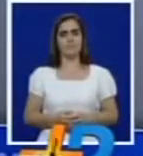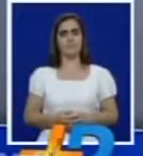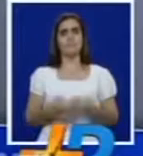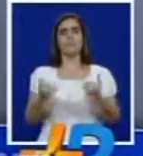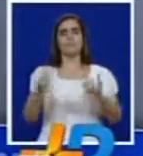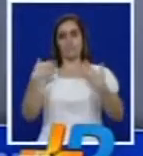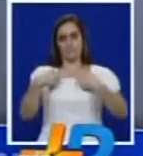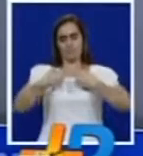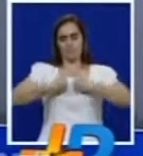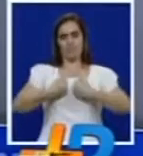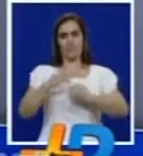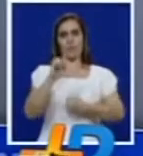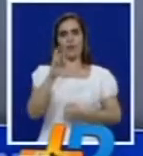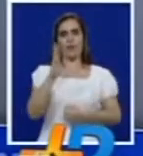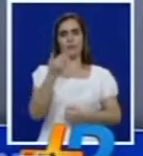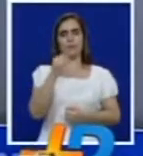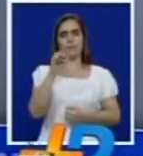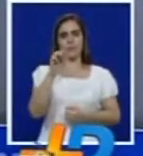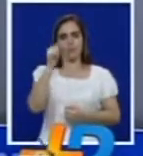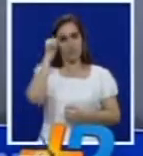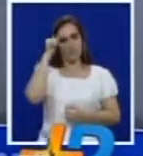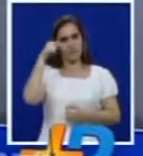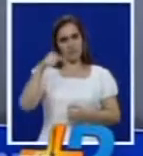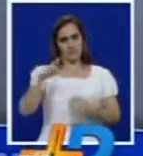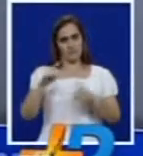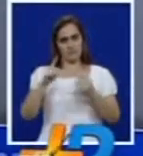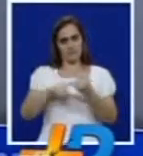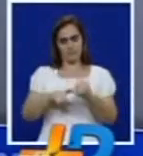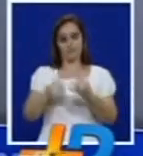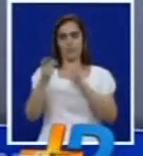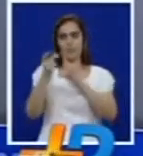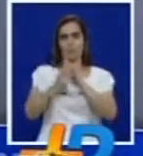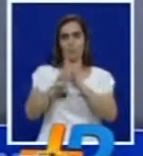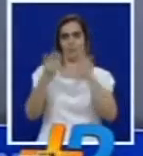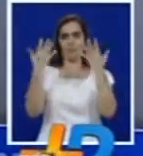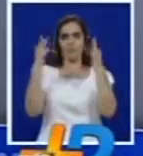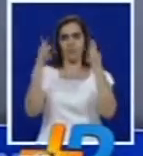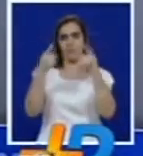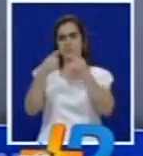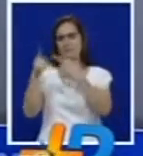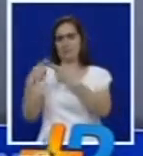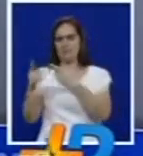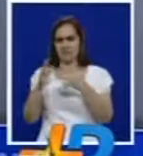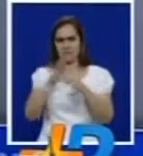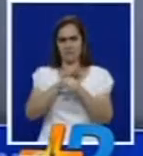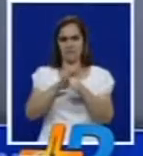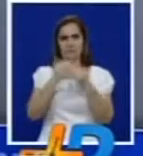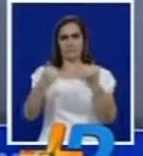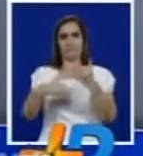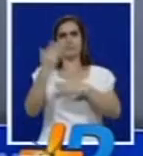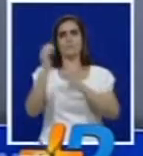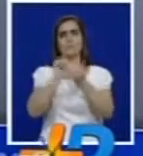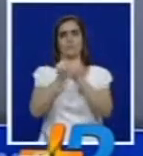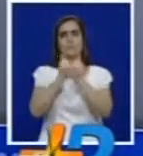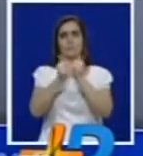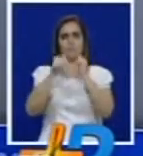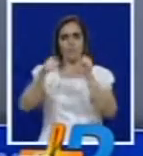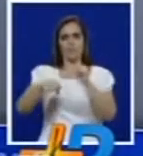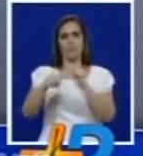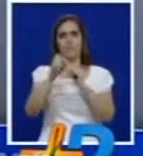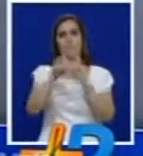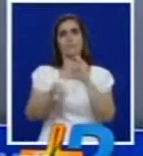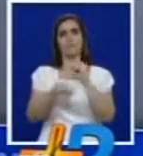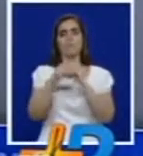con la gala de Orlando Marmolejo la mejor tienda de trajes exclusivos para bodas grados fiestas y eventos especiales iniciemos la información deportiva en más